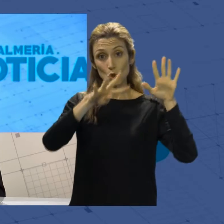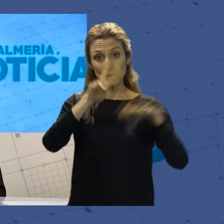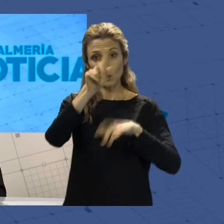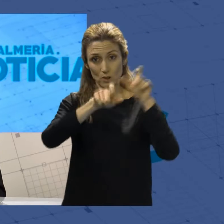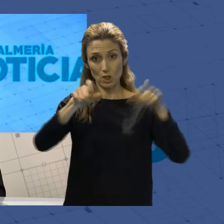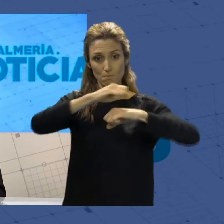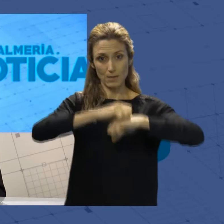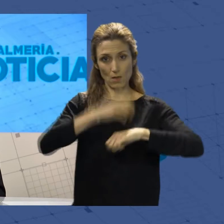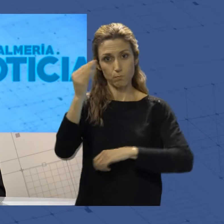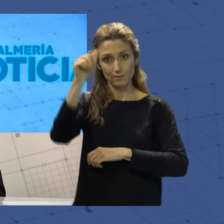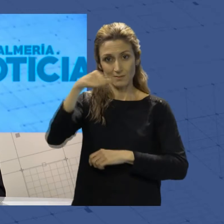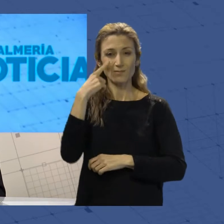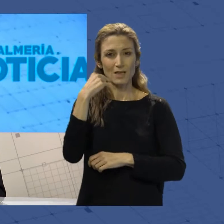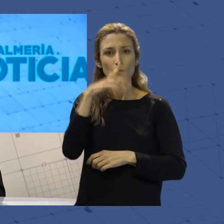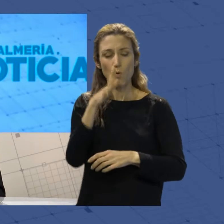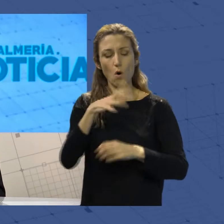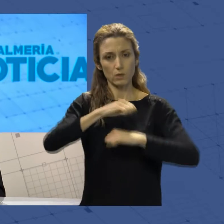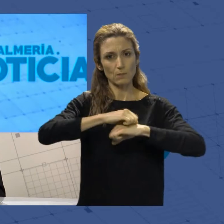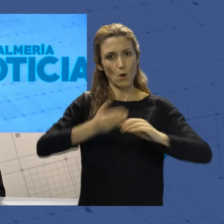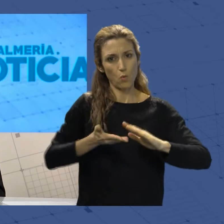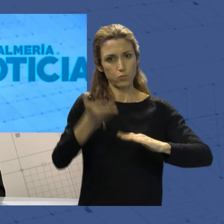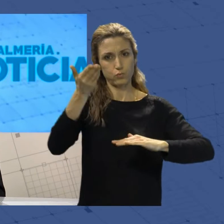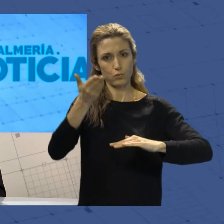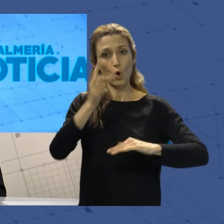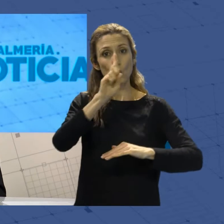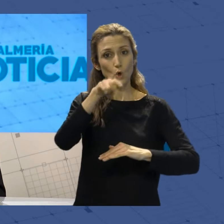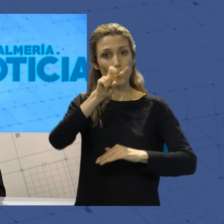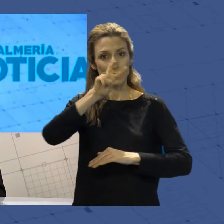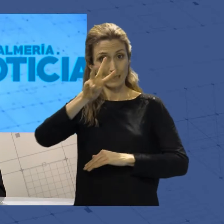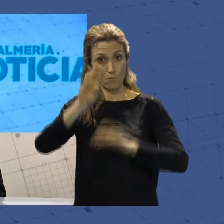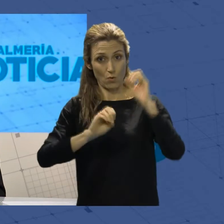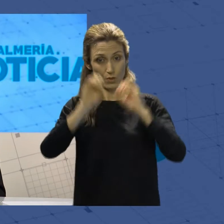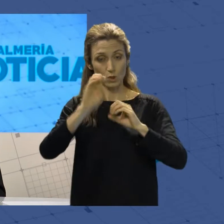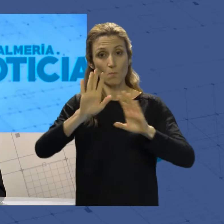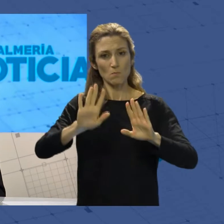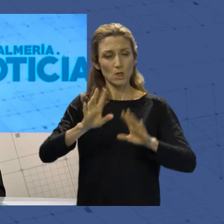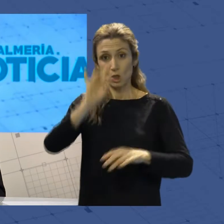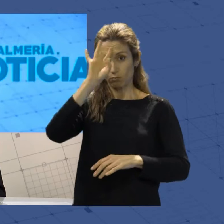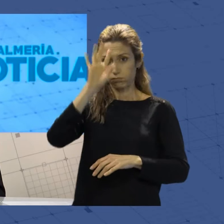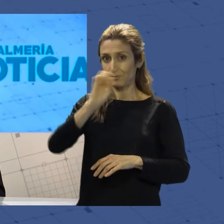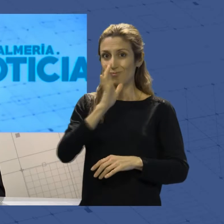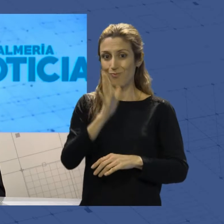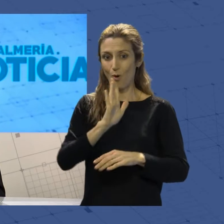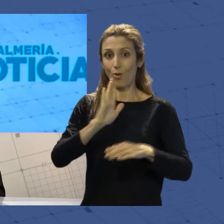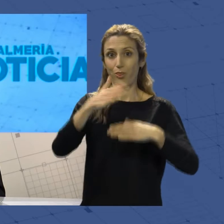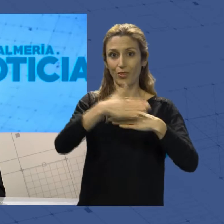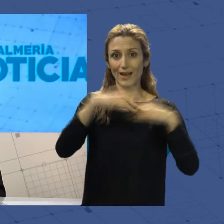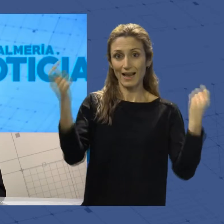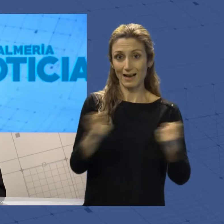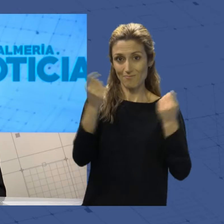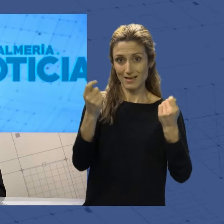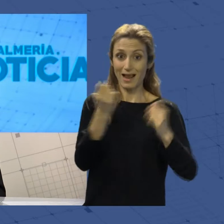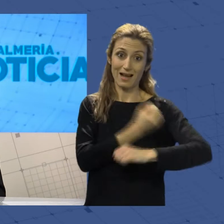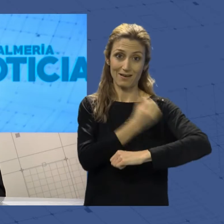Almería. Sube, por tanto, el desempleo un 1,23%, aunque no sorprende tras el cierre de la campaña de Navidad.